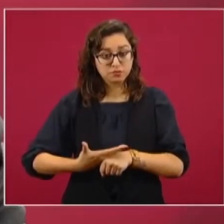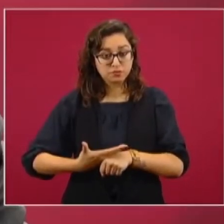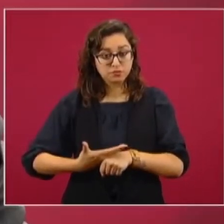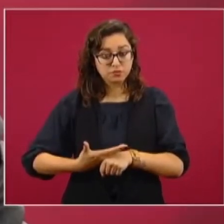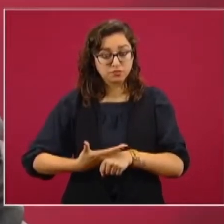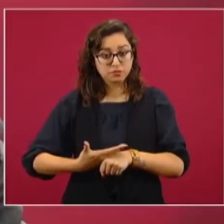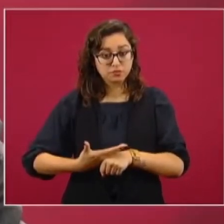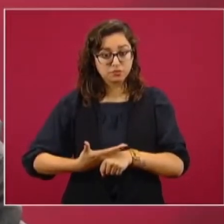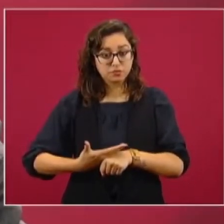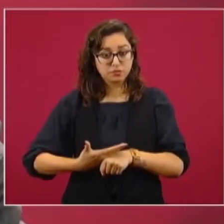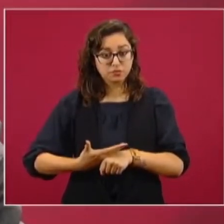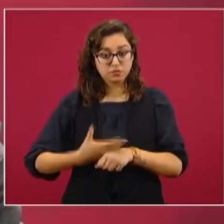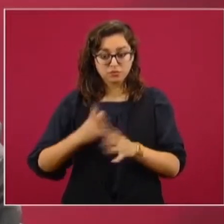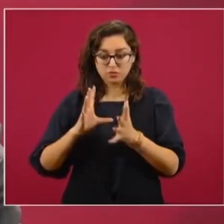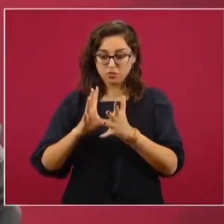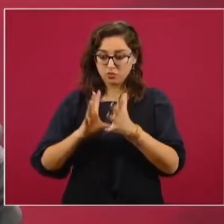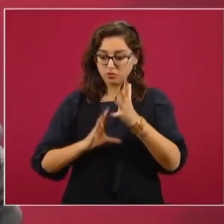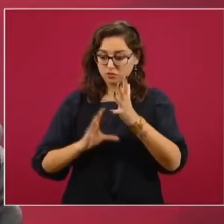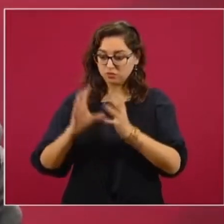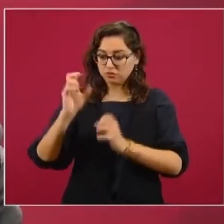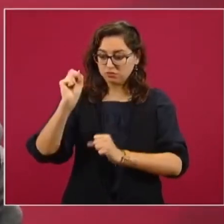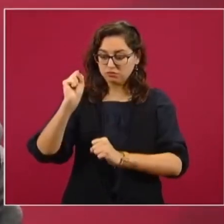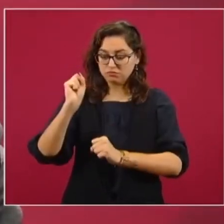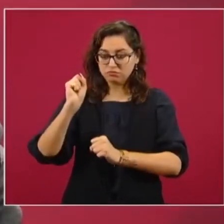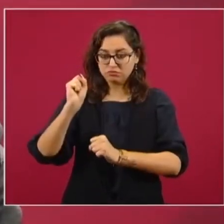al mandato constitucional